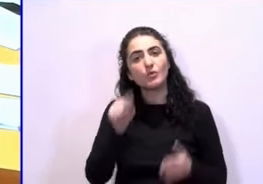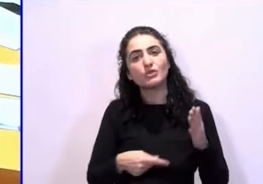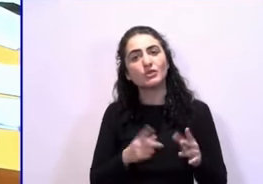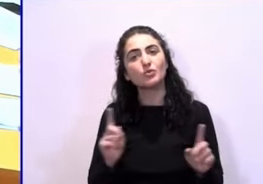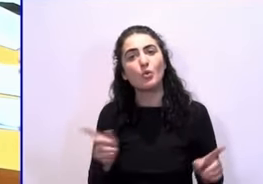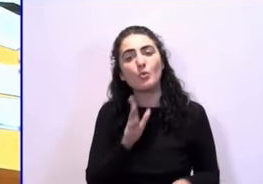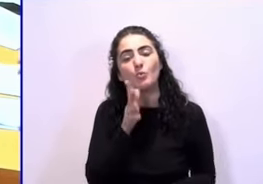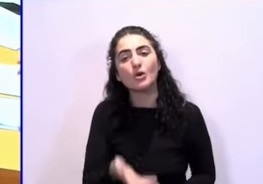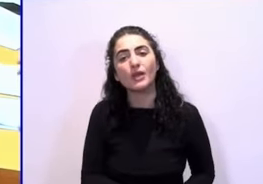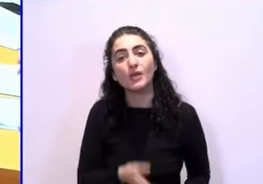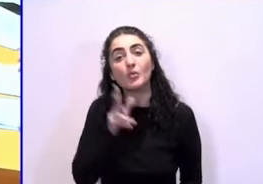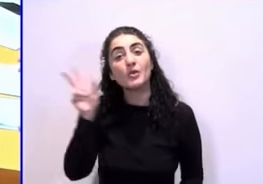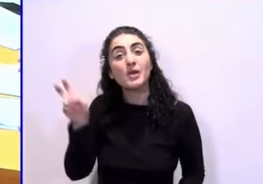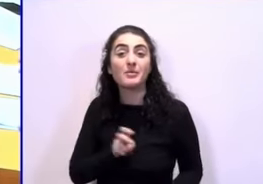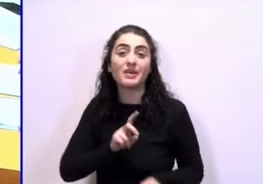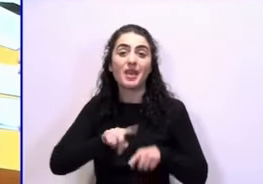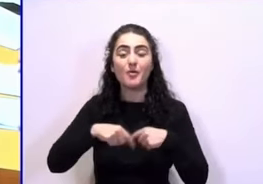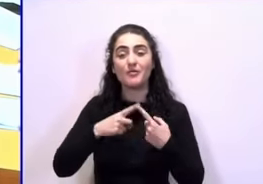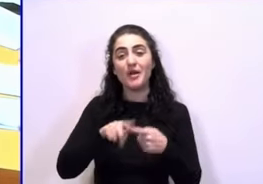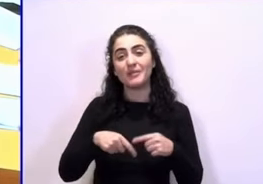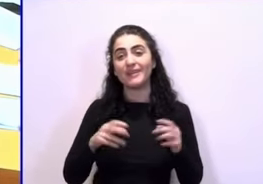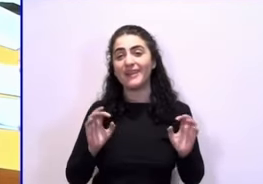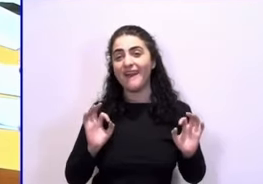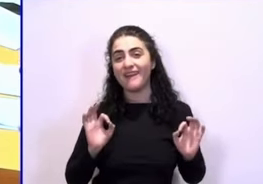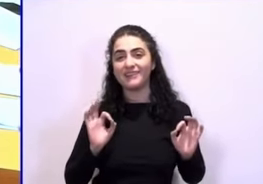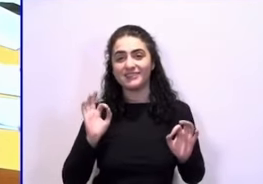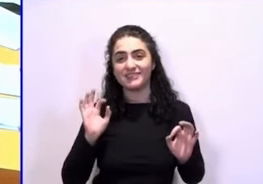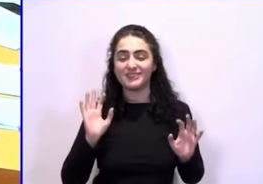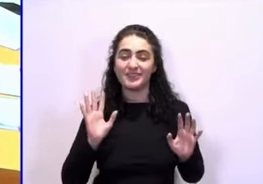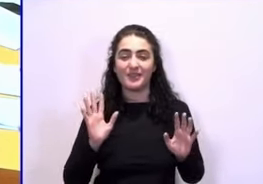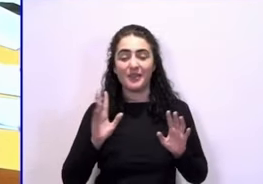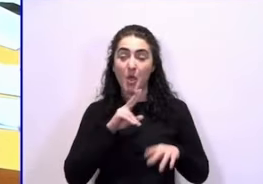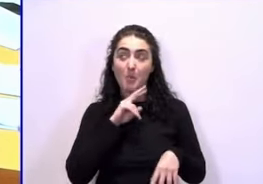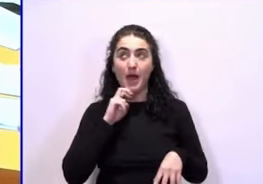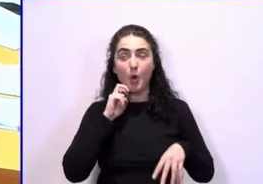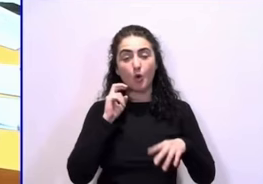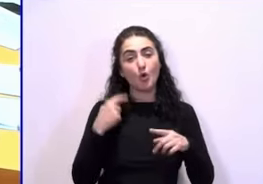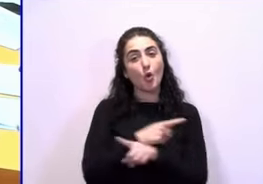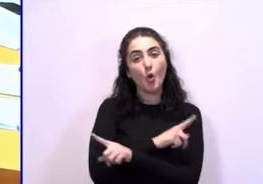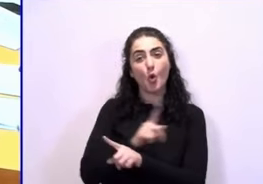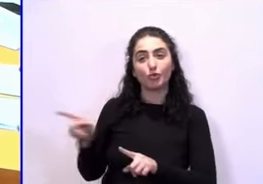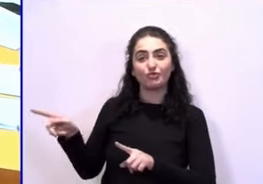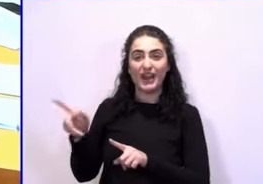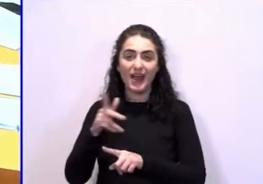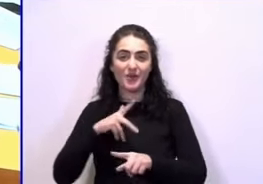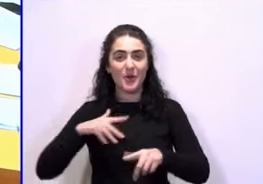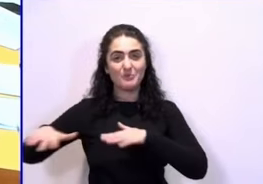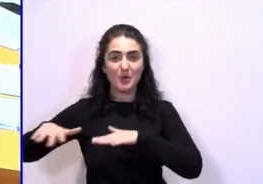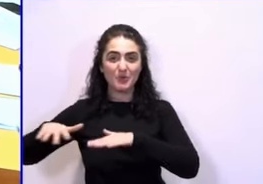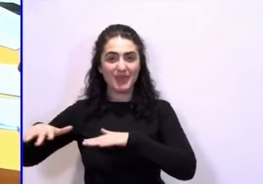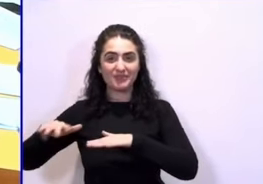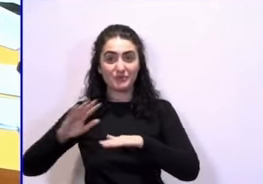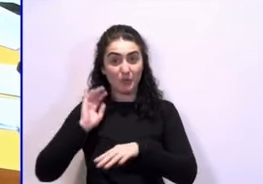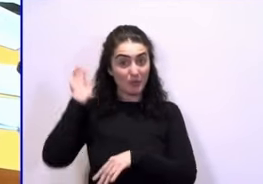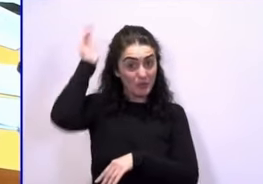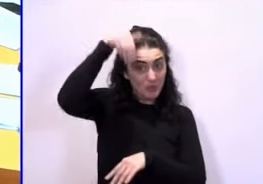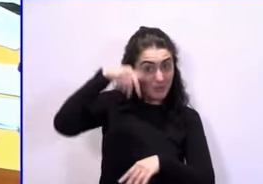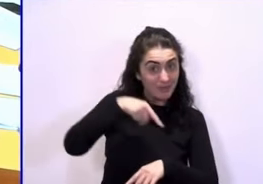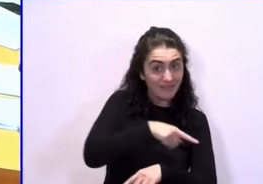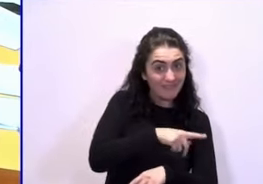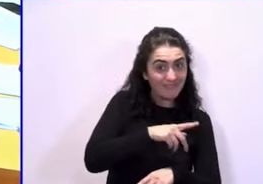porque venían de familia reconocidamente de valores contrarios a los principios del movimiento? ¿Las ha leído usted?